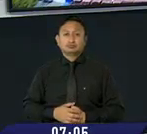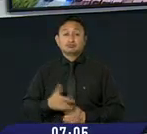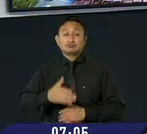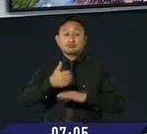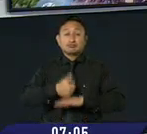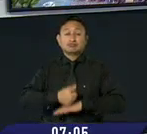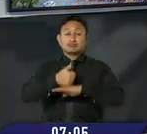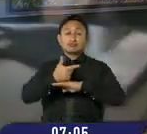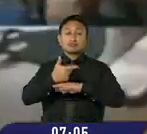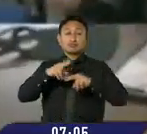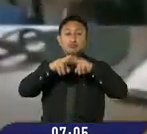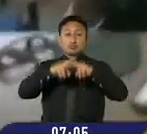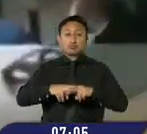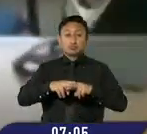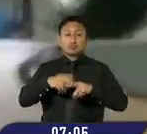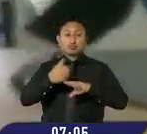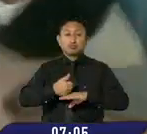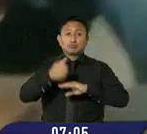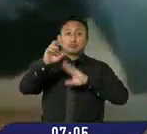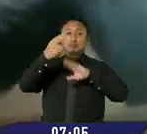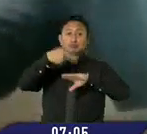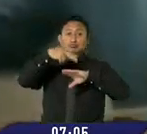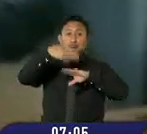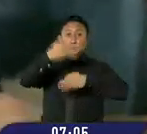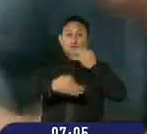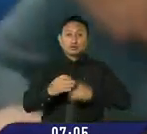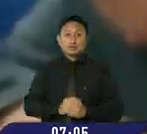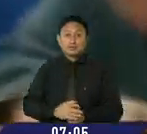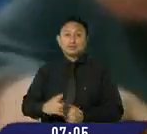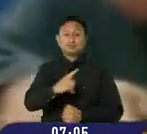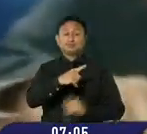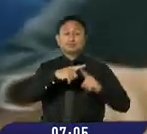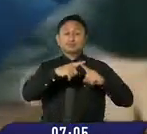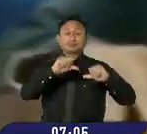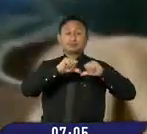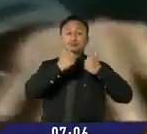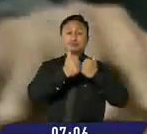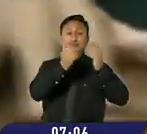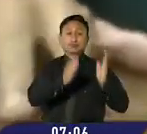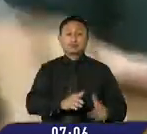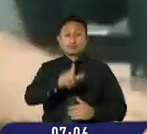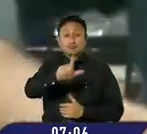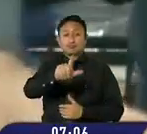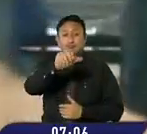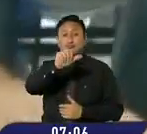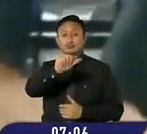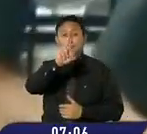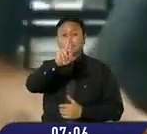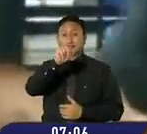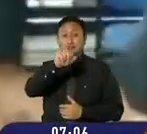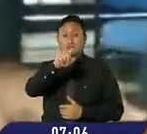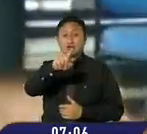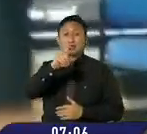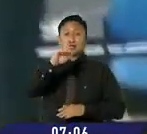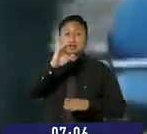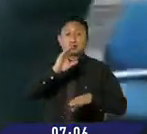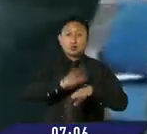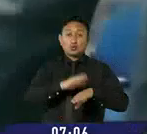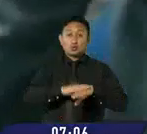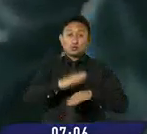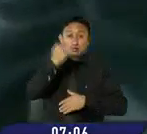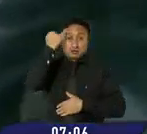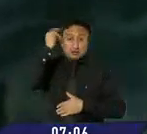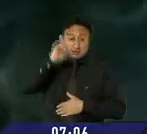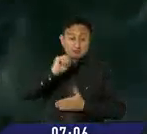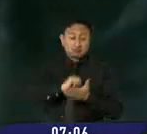Tribunal de Revisión de la Corte Nacional de Justicia declaró inocente al exasambleísta Galo Lara, considerado como autor intelectual de un triple